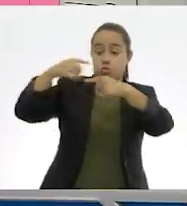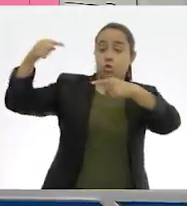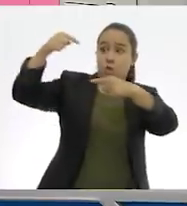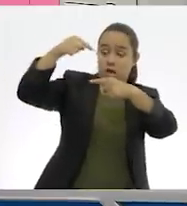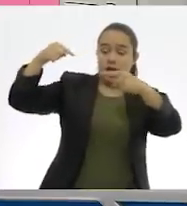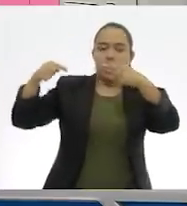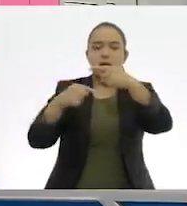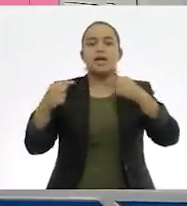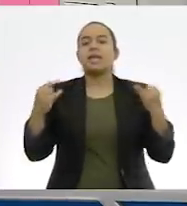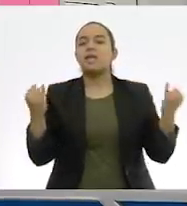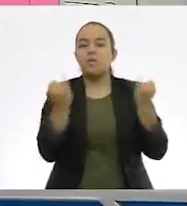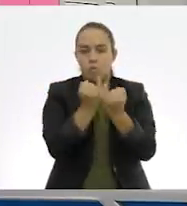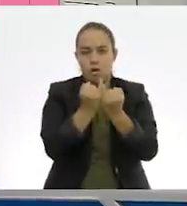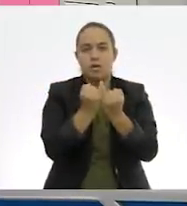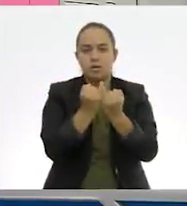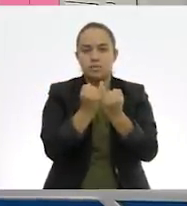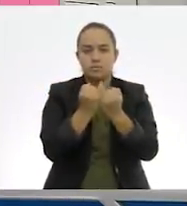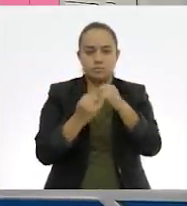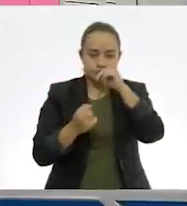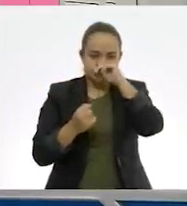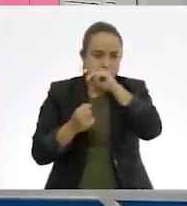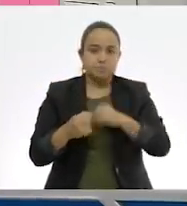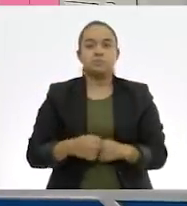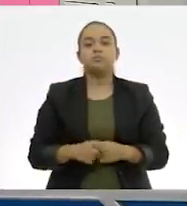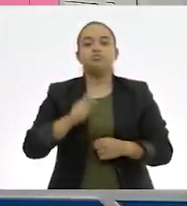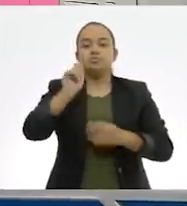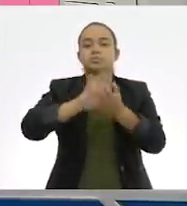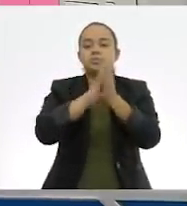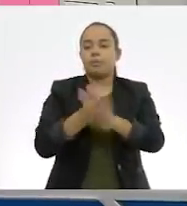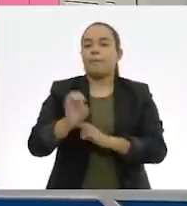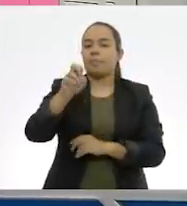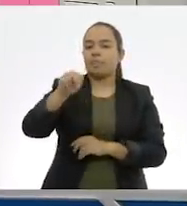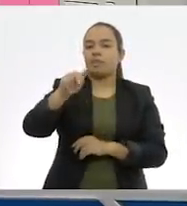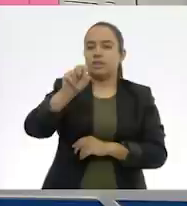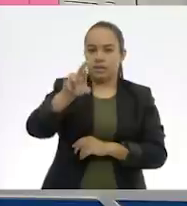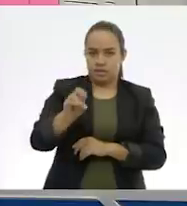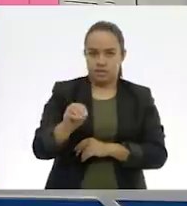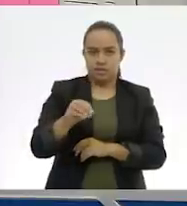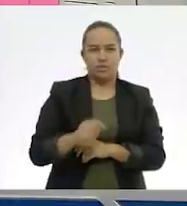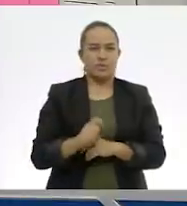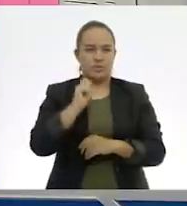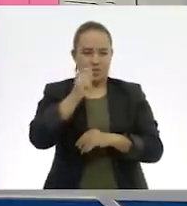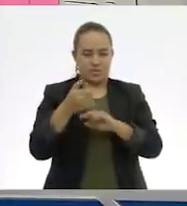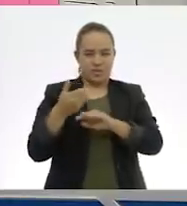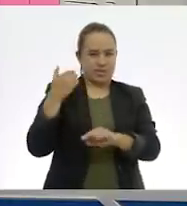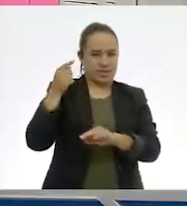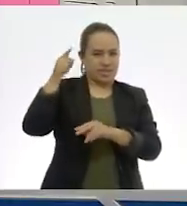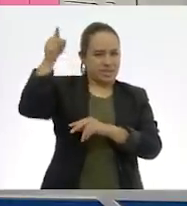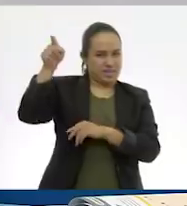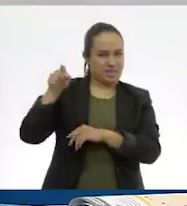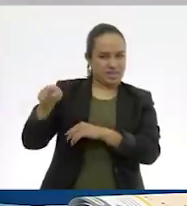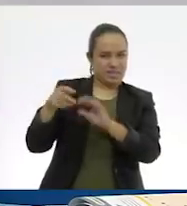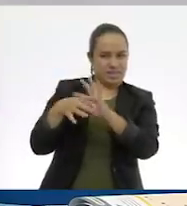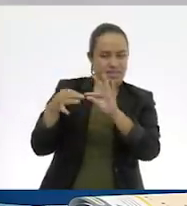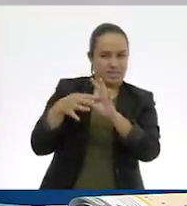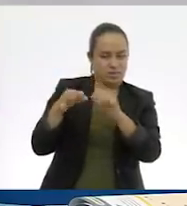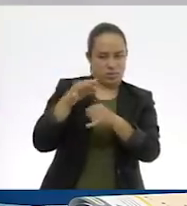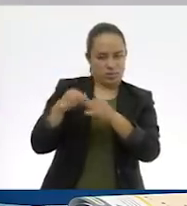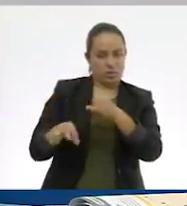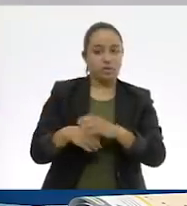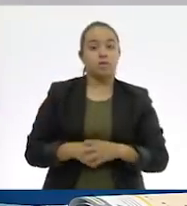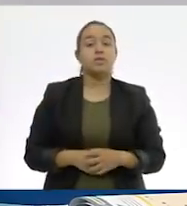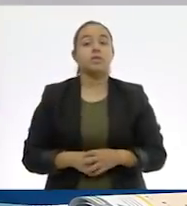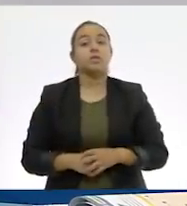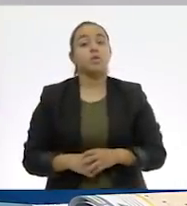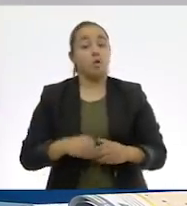como el denominador van a ser el mismo y nos va a representar el entero. Como en esos dos últimos casos. Así es. Yo creo que ya